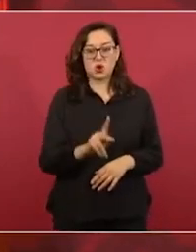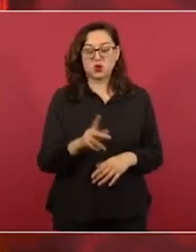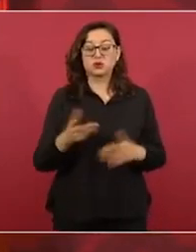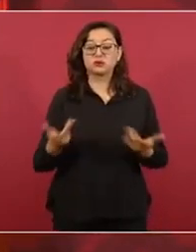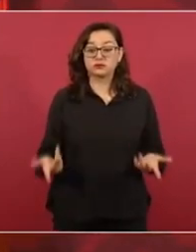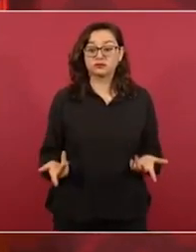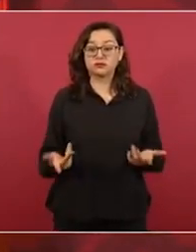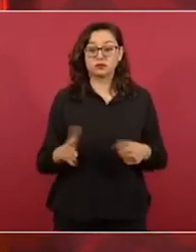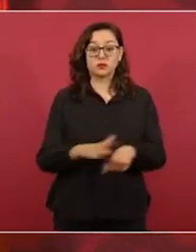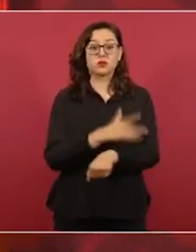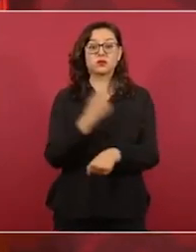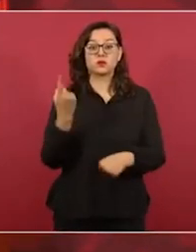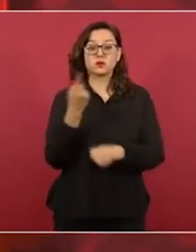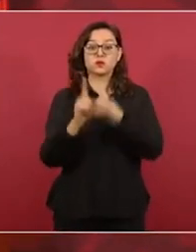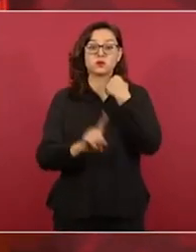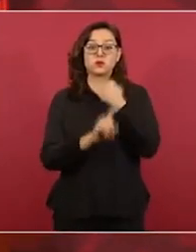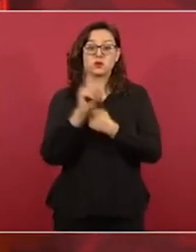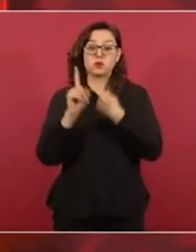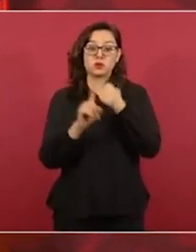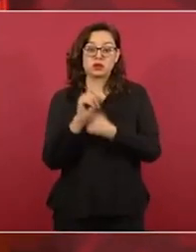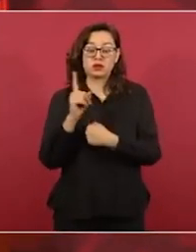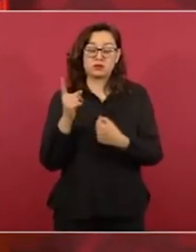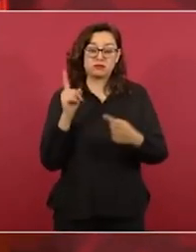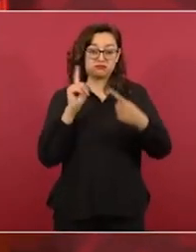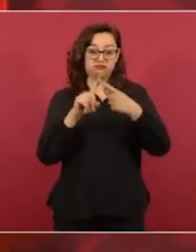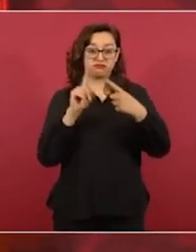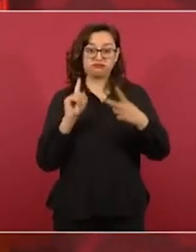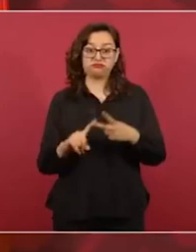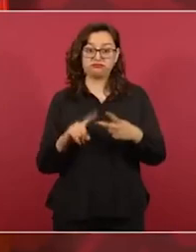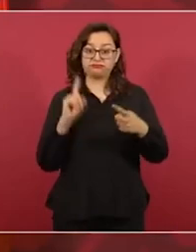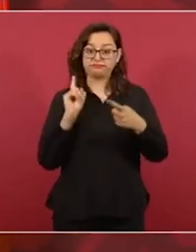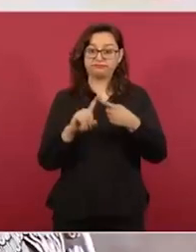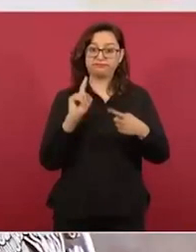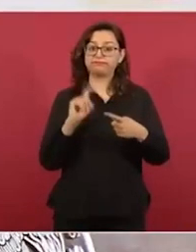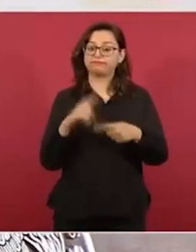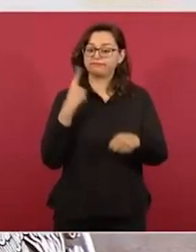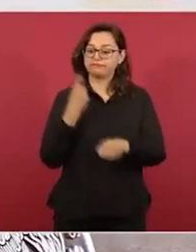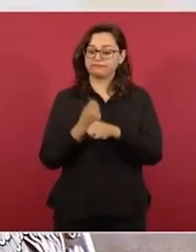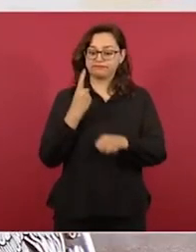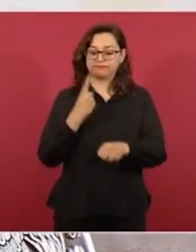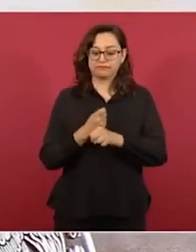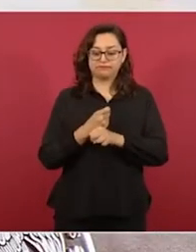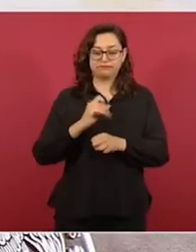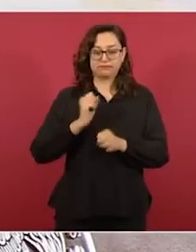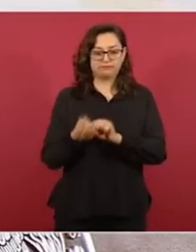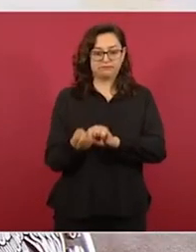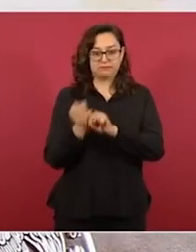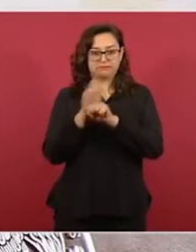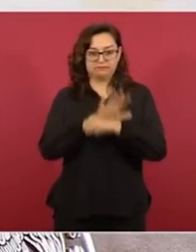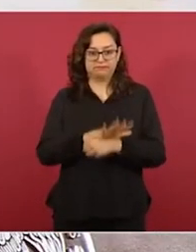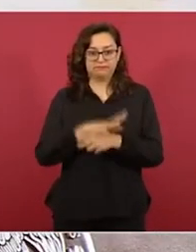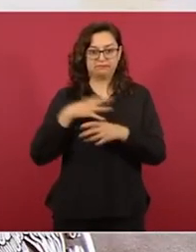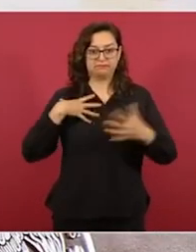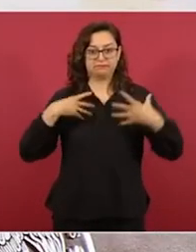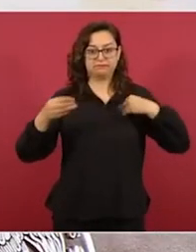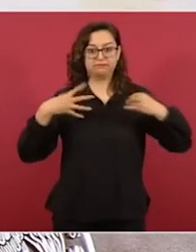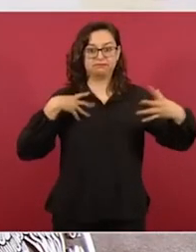sí, primero fue la pandemia y luego la guerra